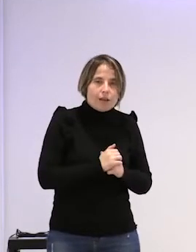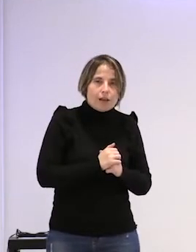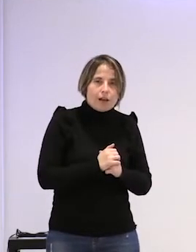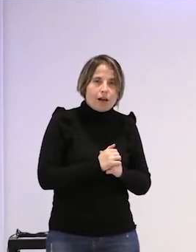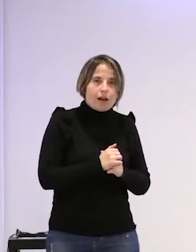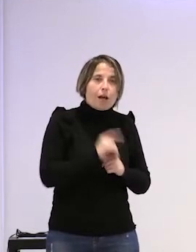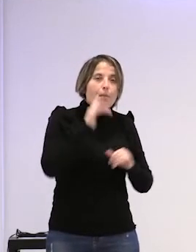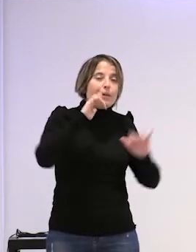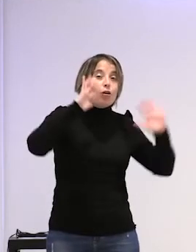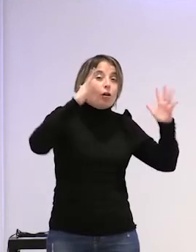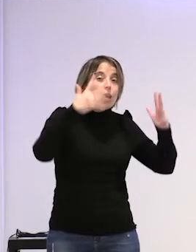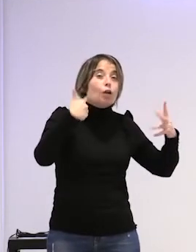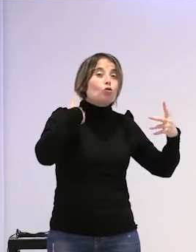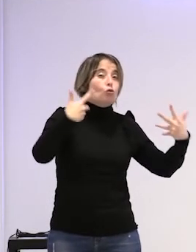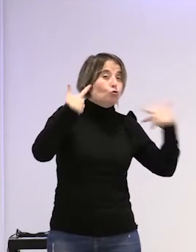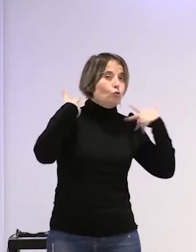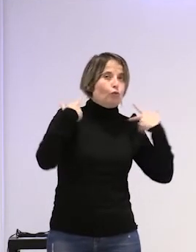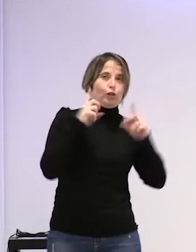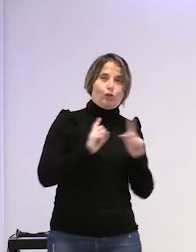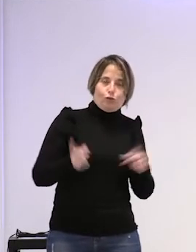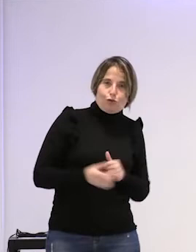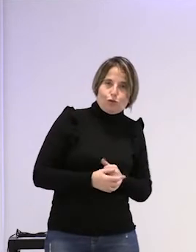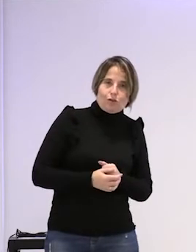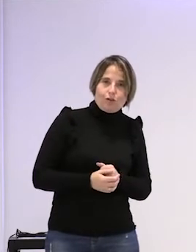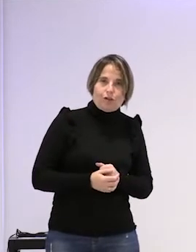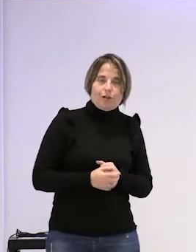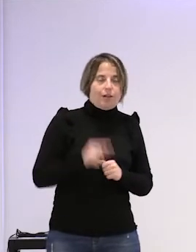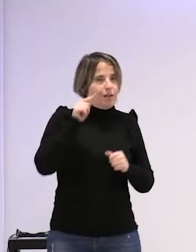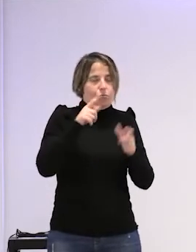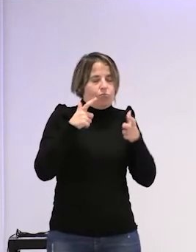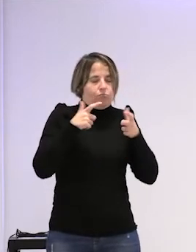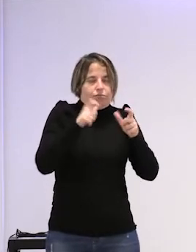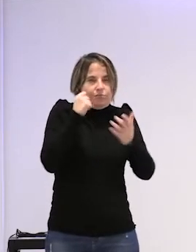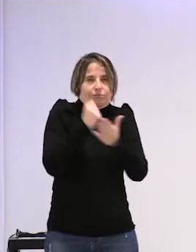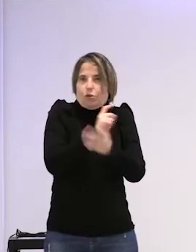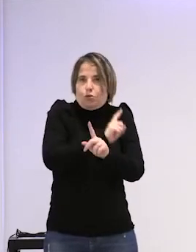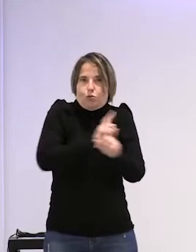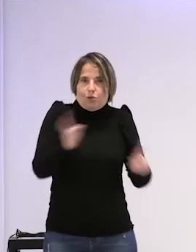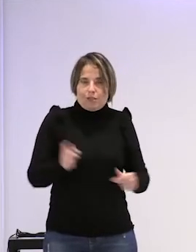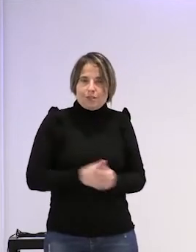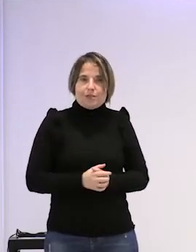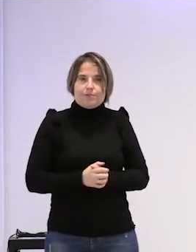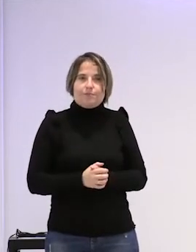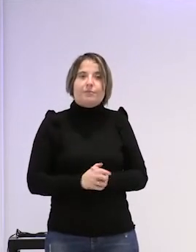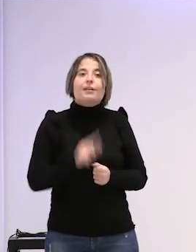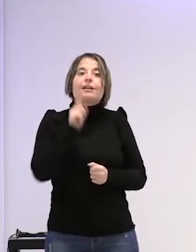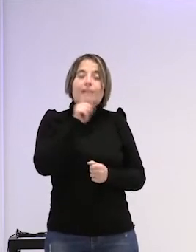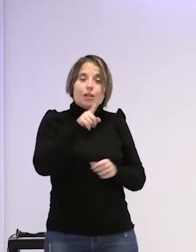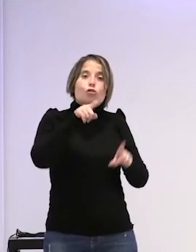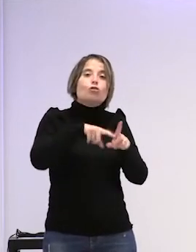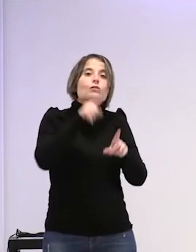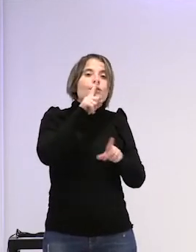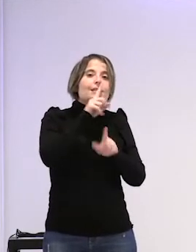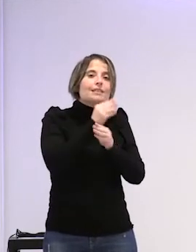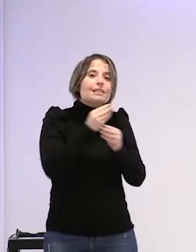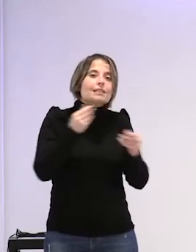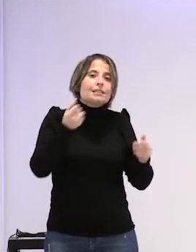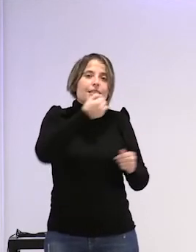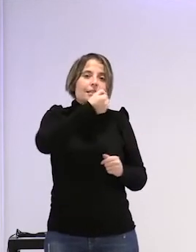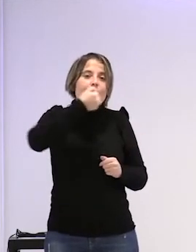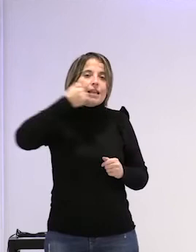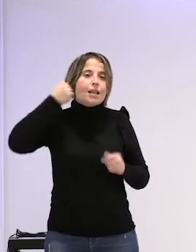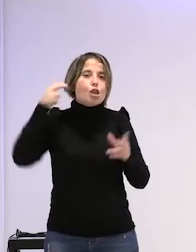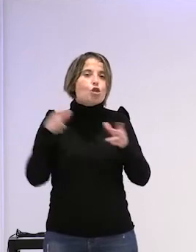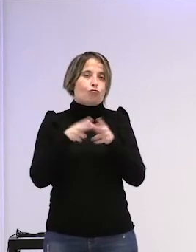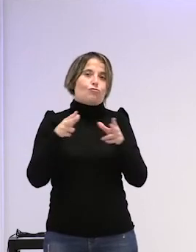pero nunca porque he sufrido abusos sexuales en la infancia porque si no sería victimizarme y eso también forma parte del silencio es un silencio